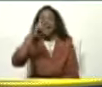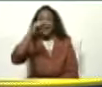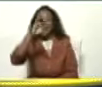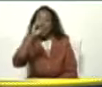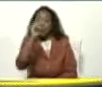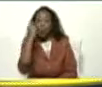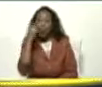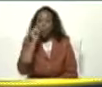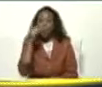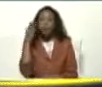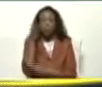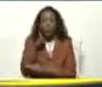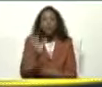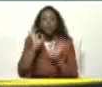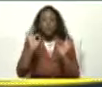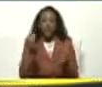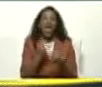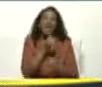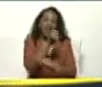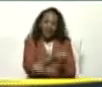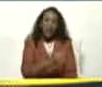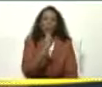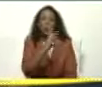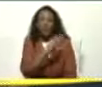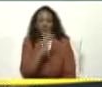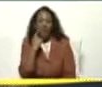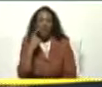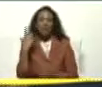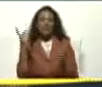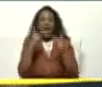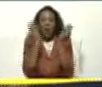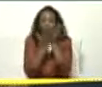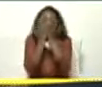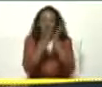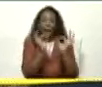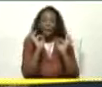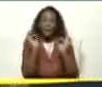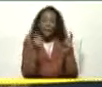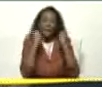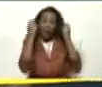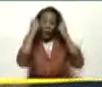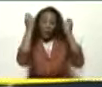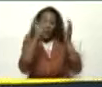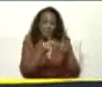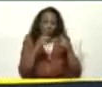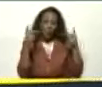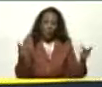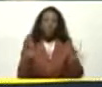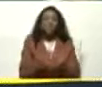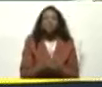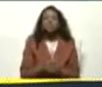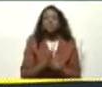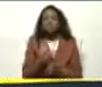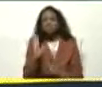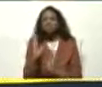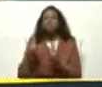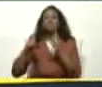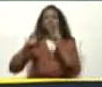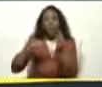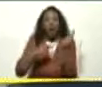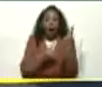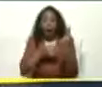También UCB Egresado De la escuela De periodismo Y Después Envié